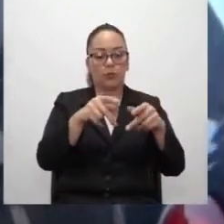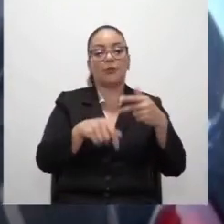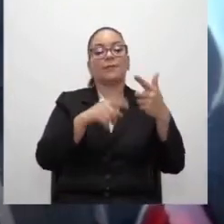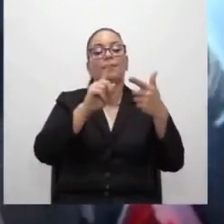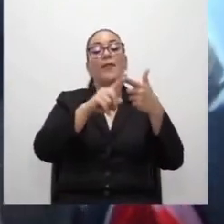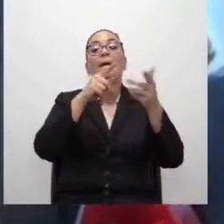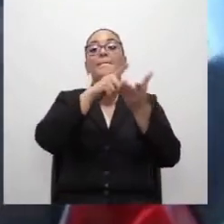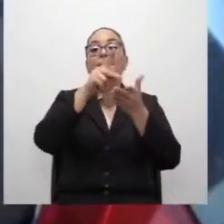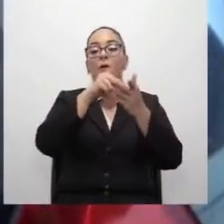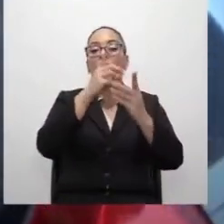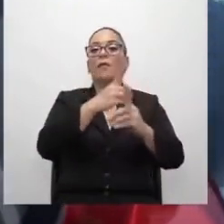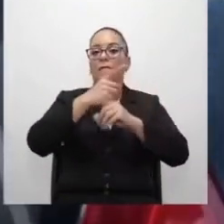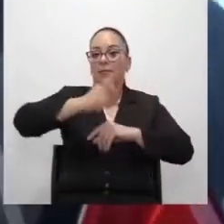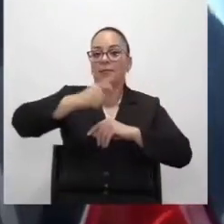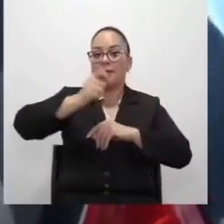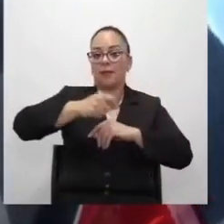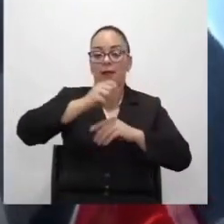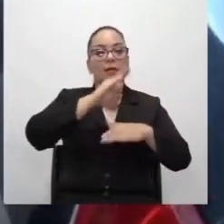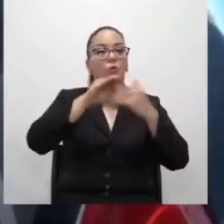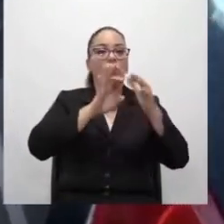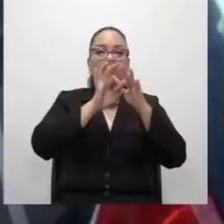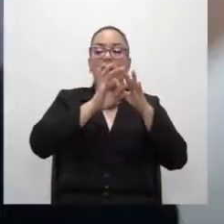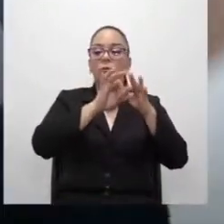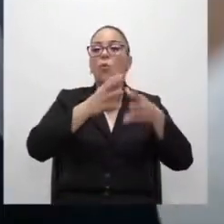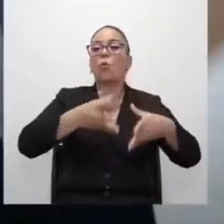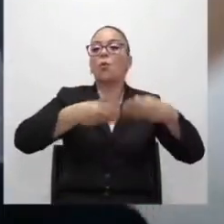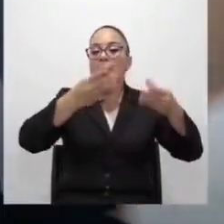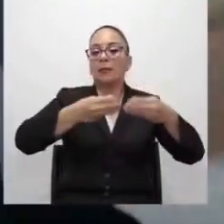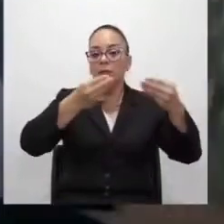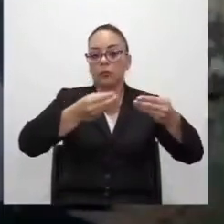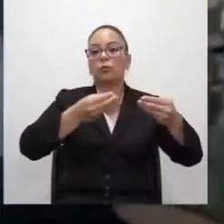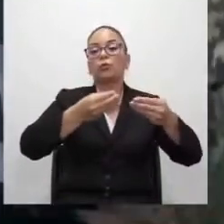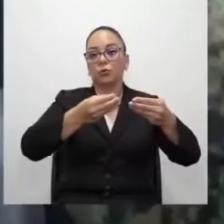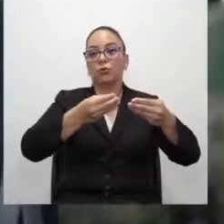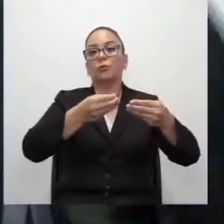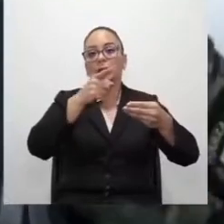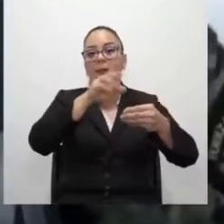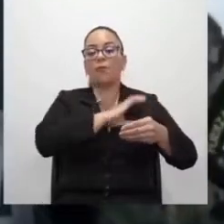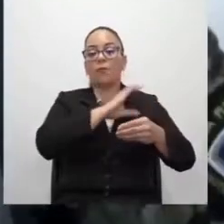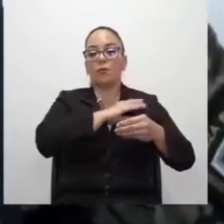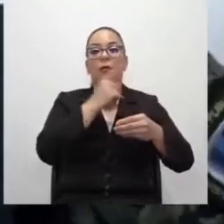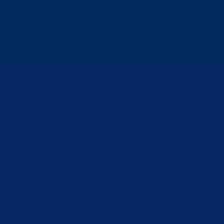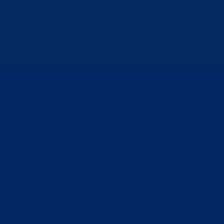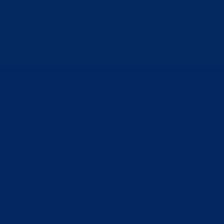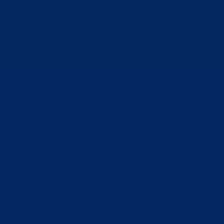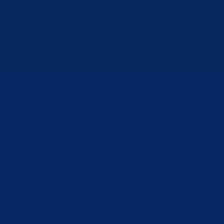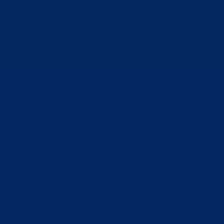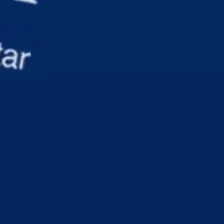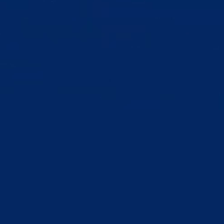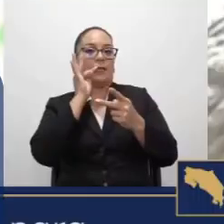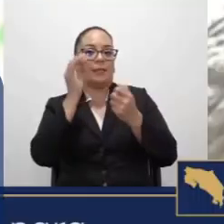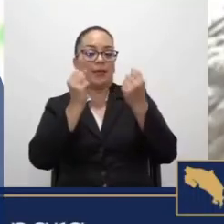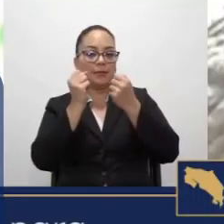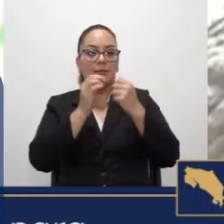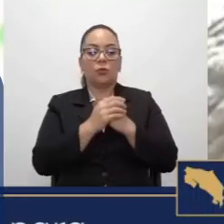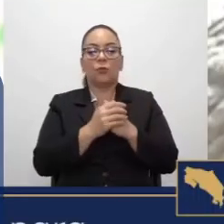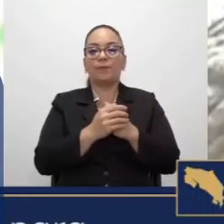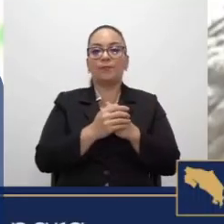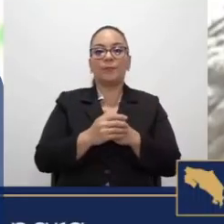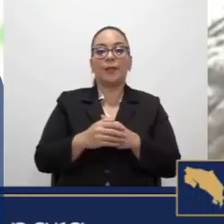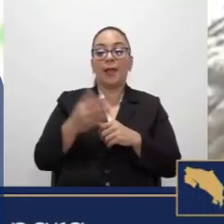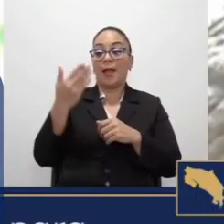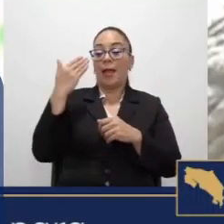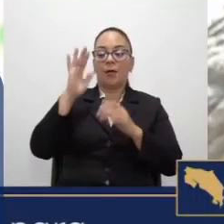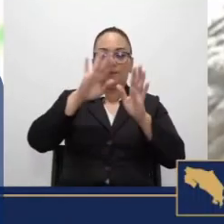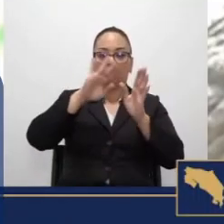defensa legal y lo relativo a los gastos en que incurre al policía por demandas en su contra. Es importante